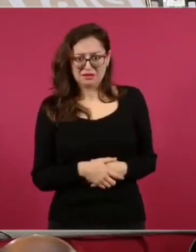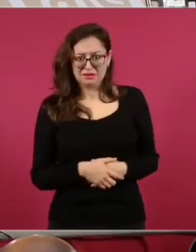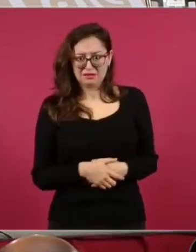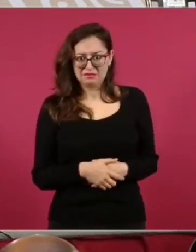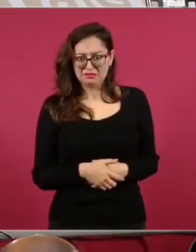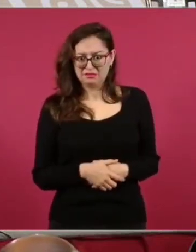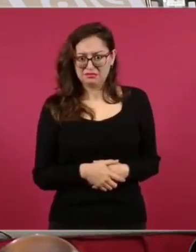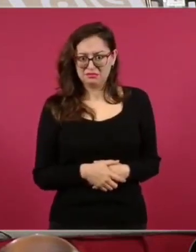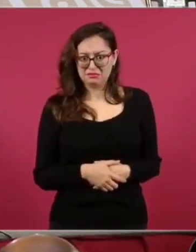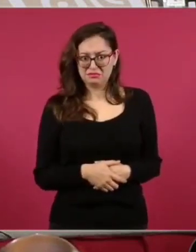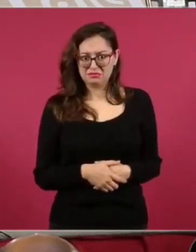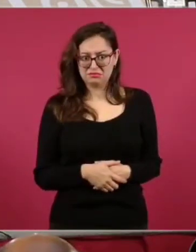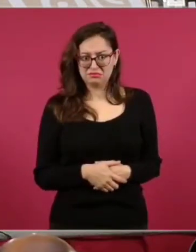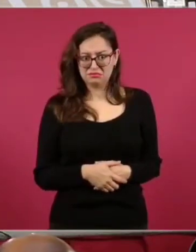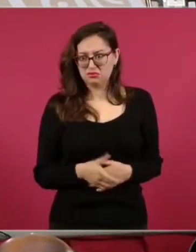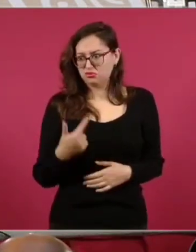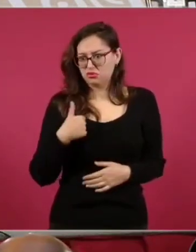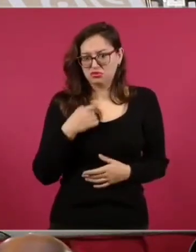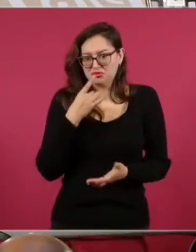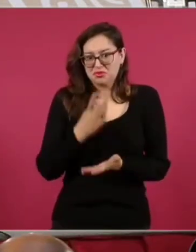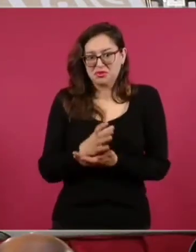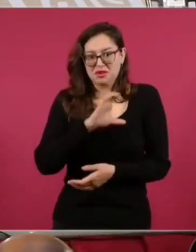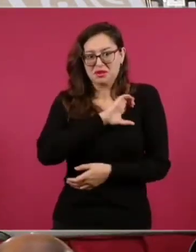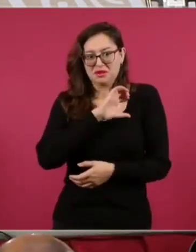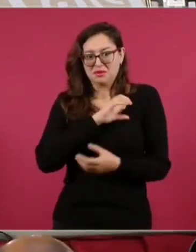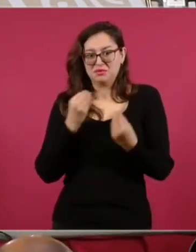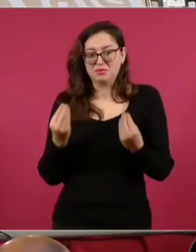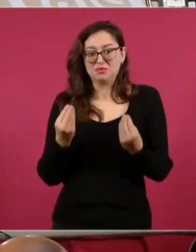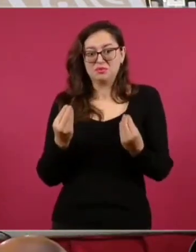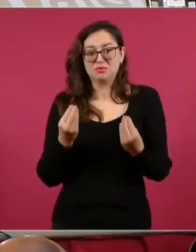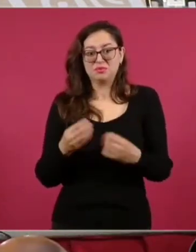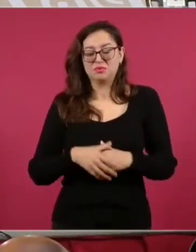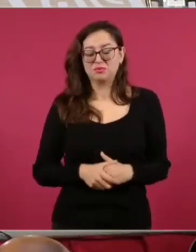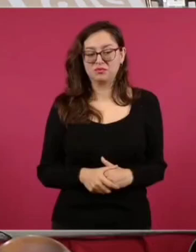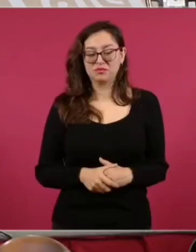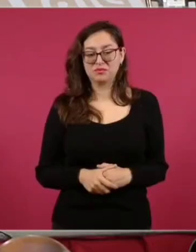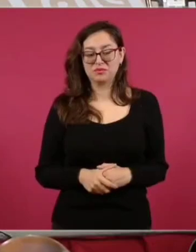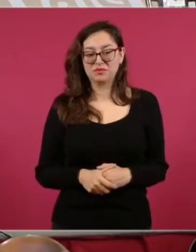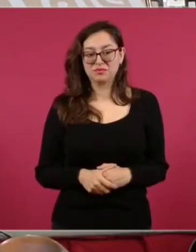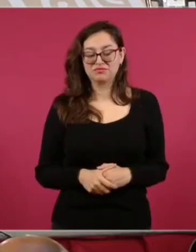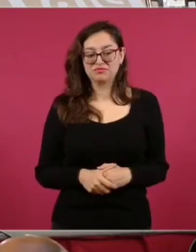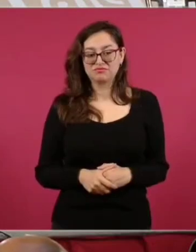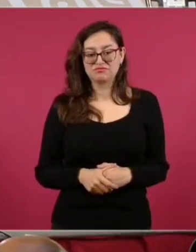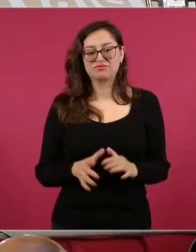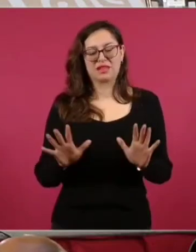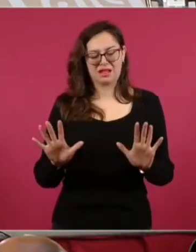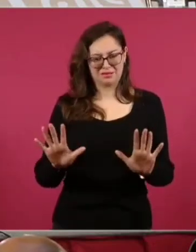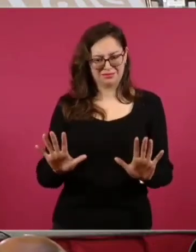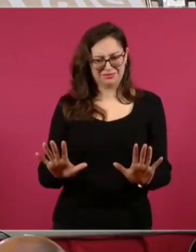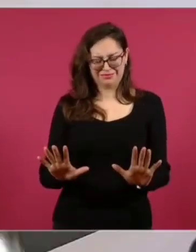Pues yo nomás lo he querido mucho. Bueno, nada más no se podría